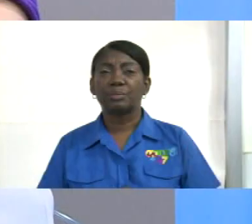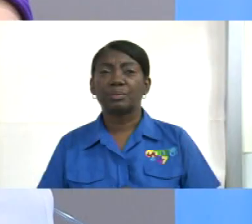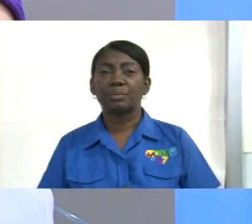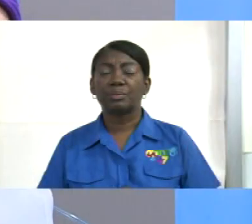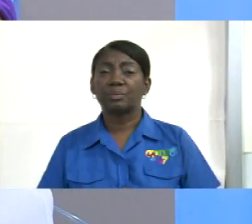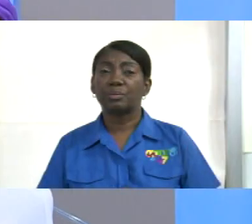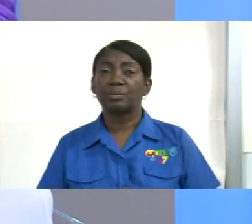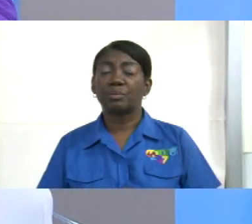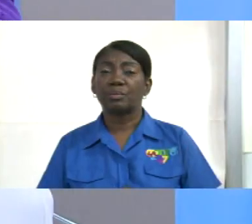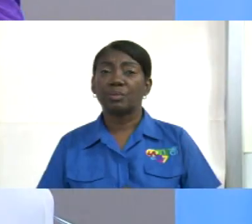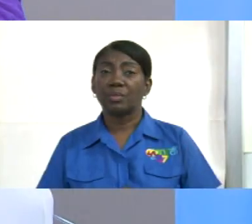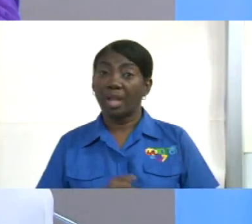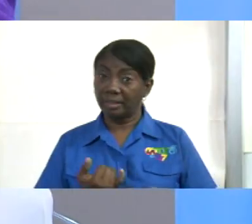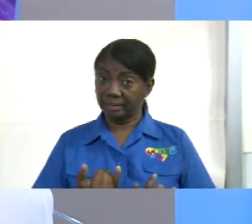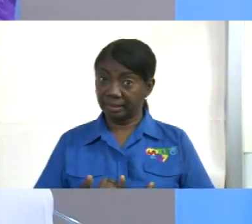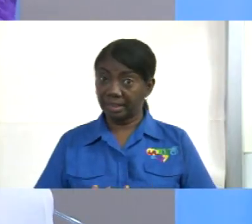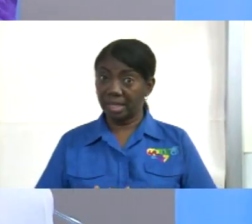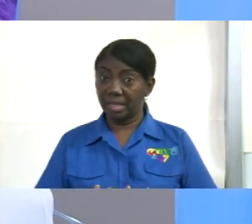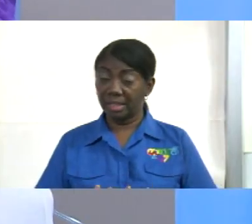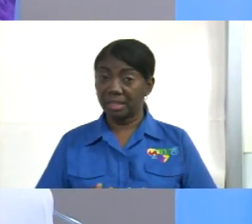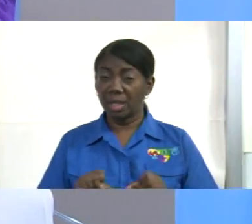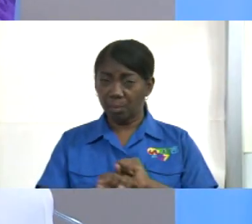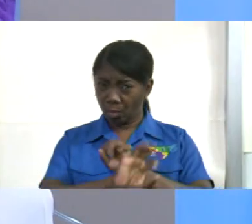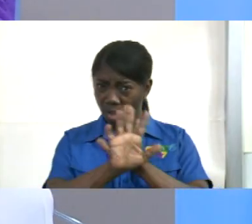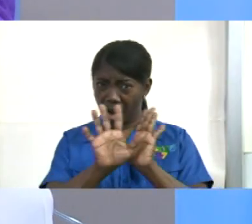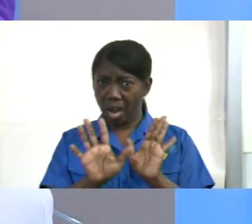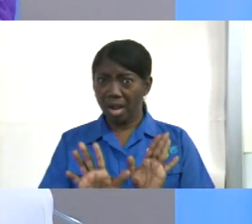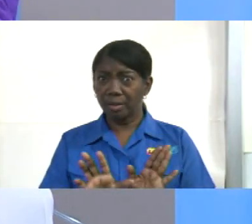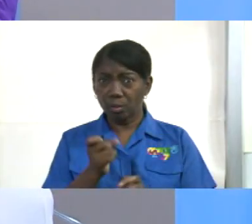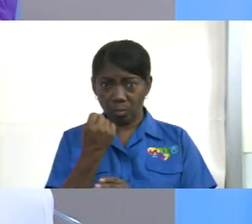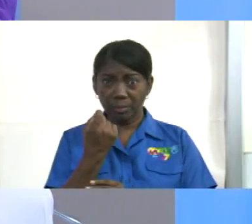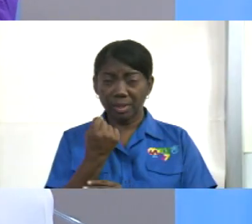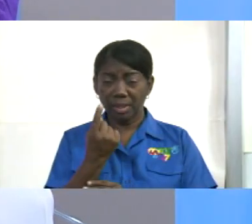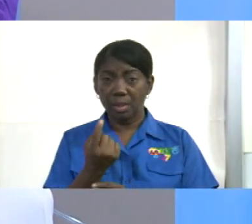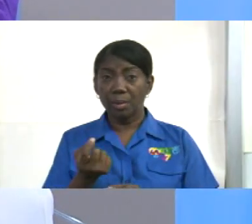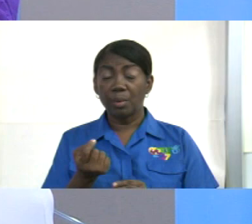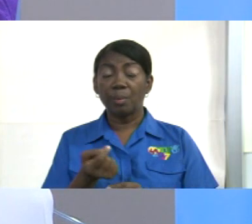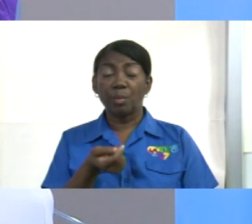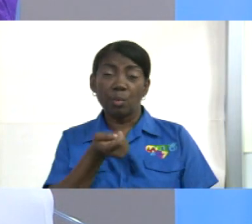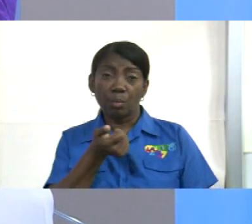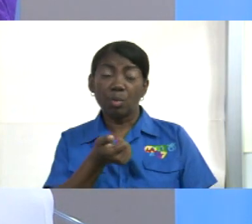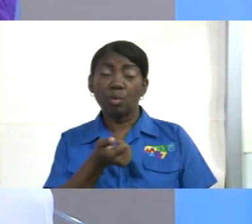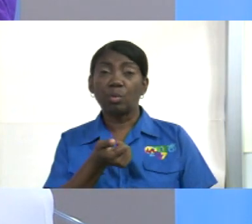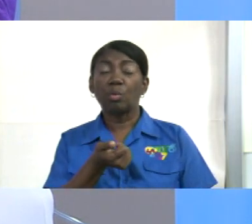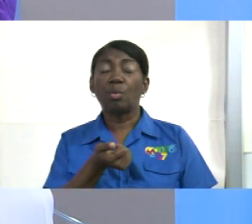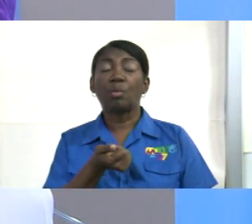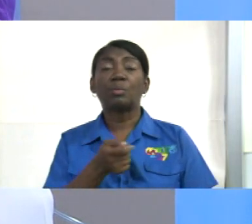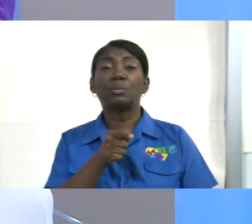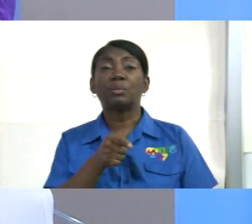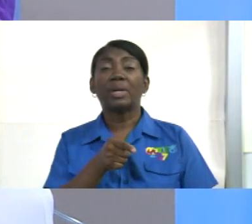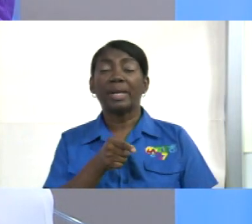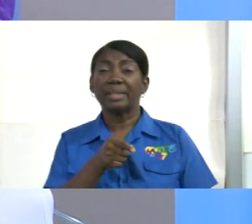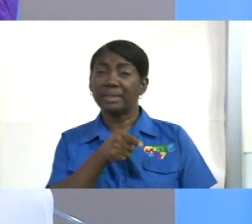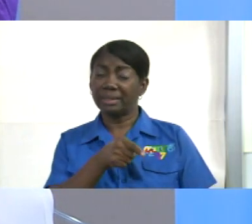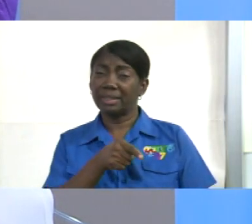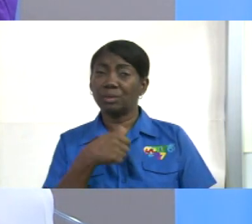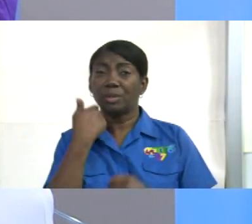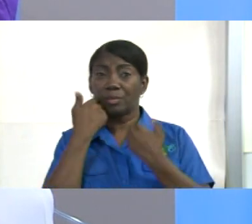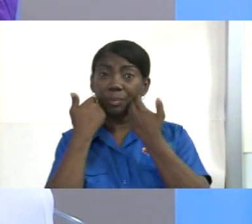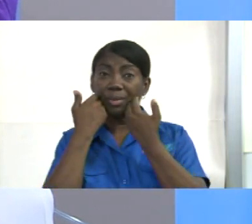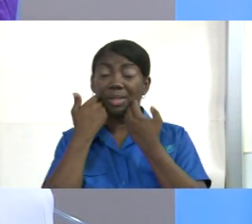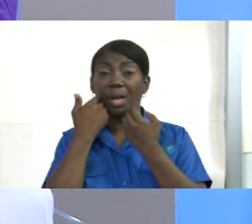Bueno, ya ahora que estamos ilustrados podemos comprender un poco que esta es una condición bastante severa,